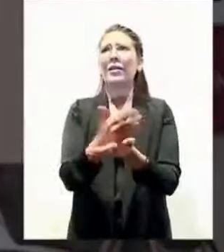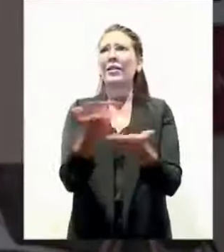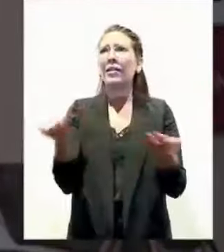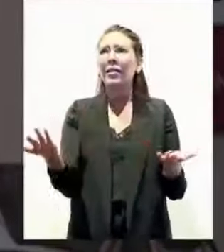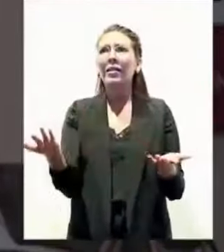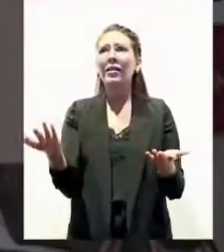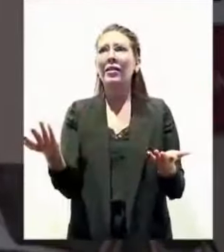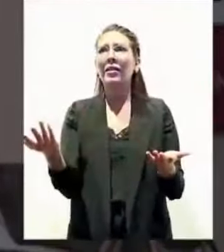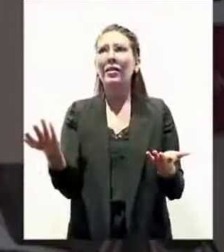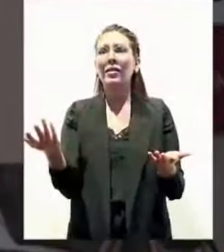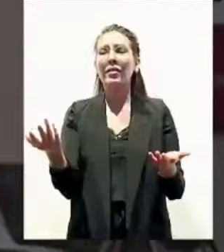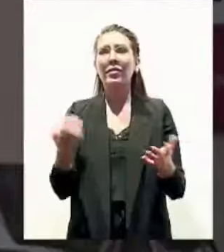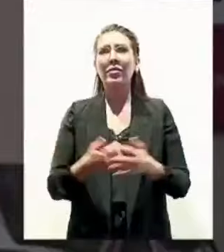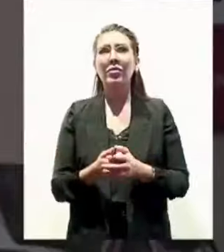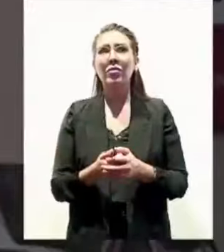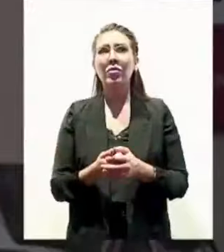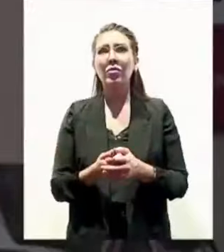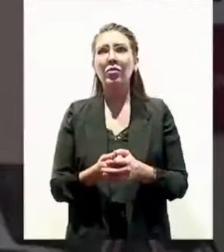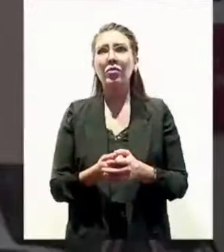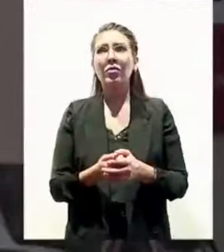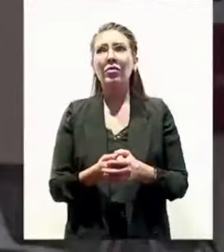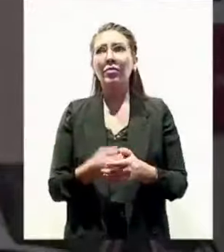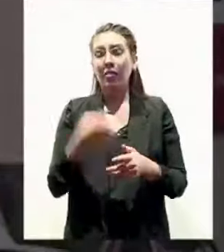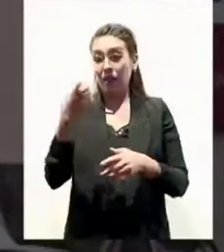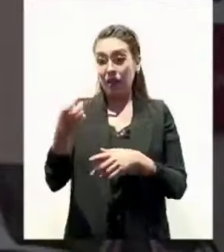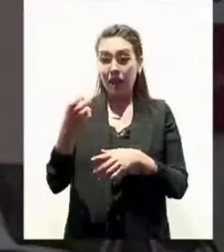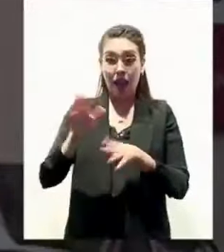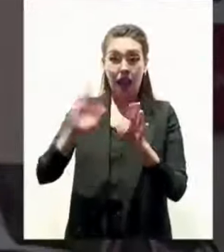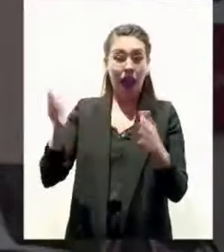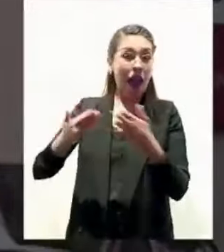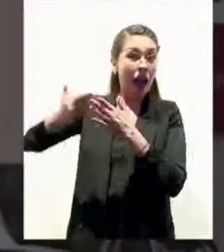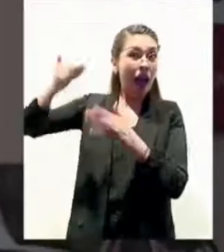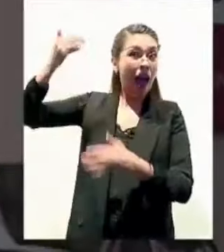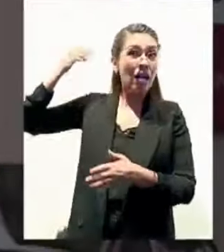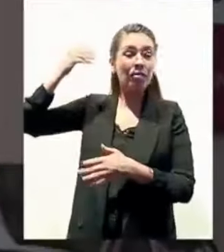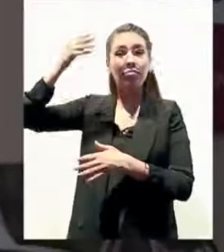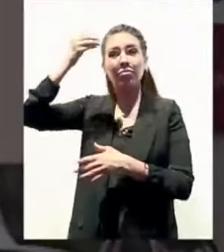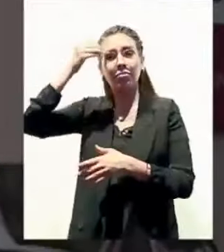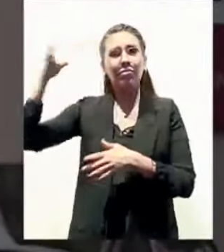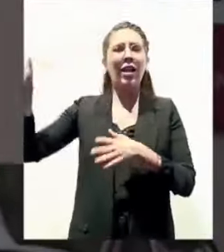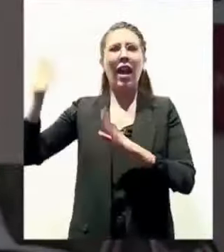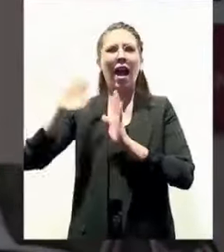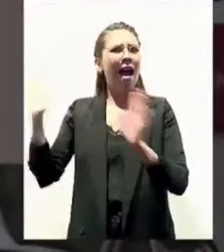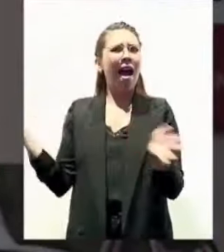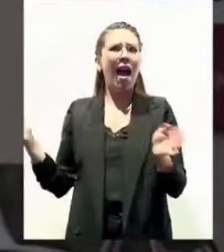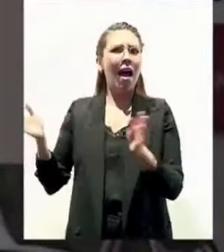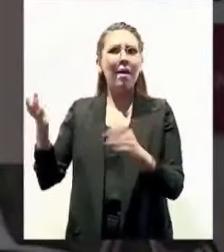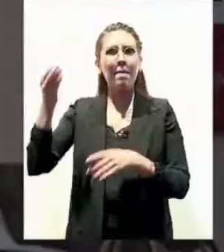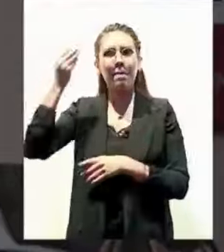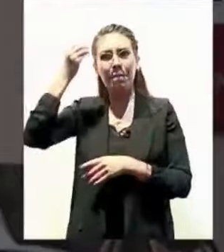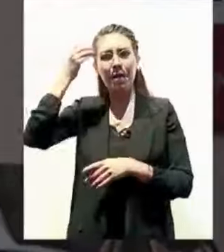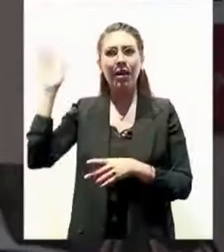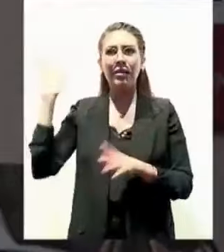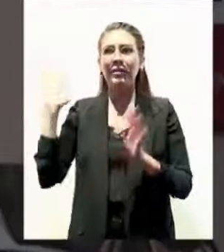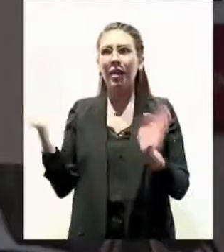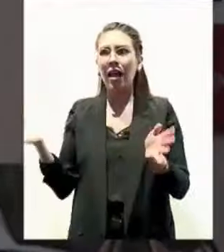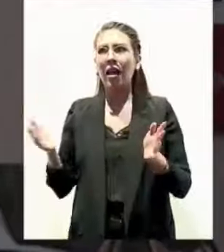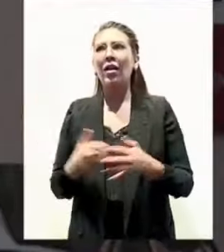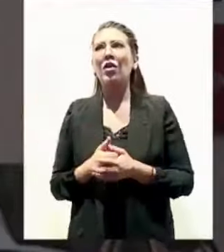no neoliberal nada más, yo diría fascistoide, nada más hay que ver lo que dicen. Por favor,